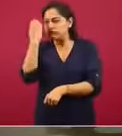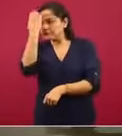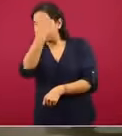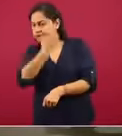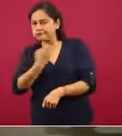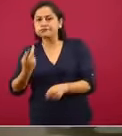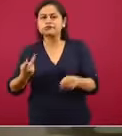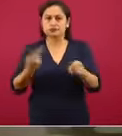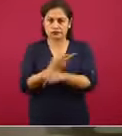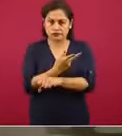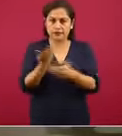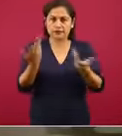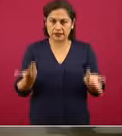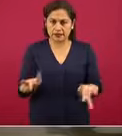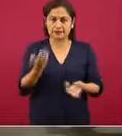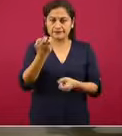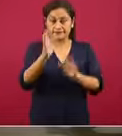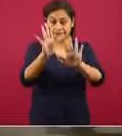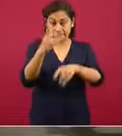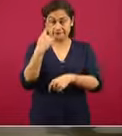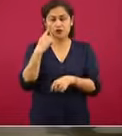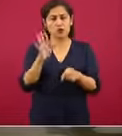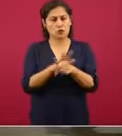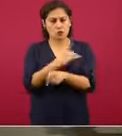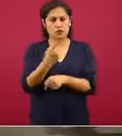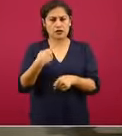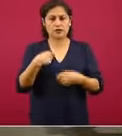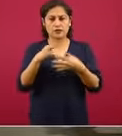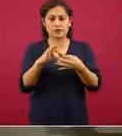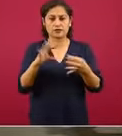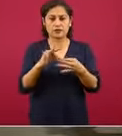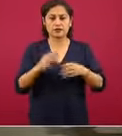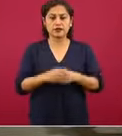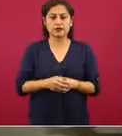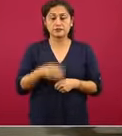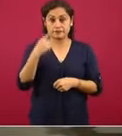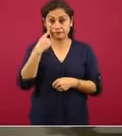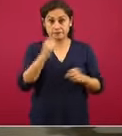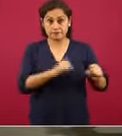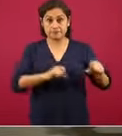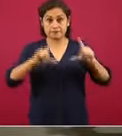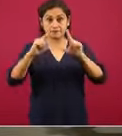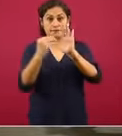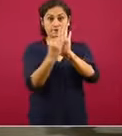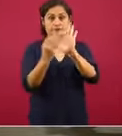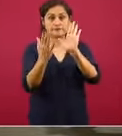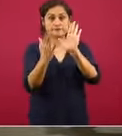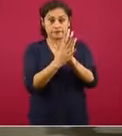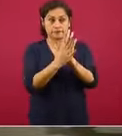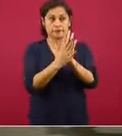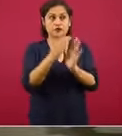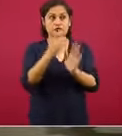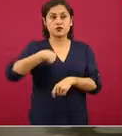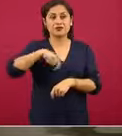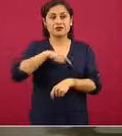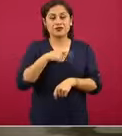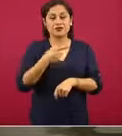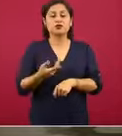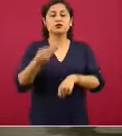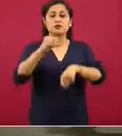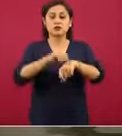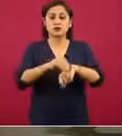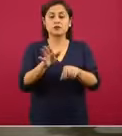a ver si puede reflejar. Lo que hicimos en este análisis es comparar aquellos individuos que